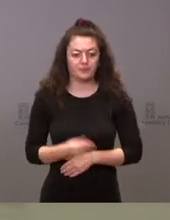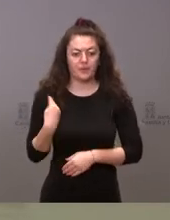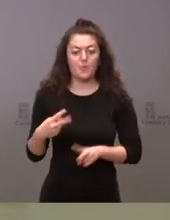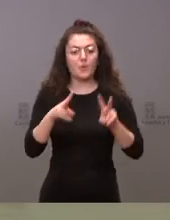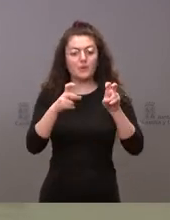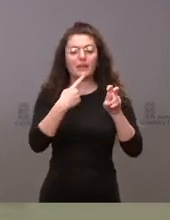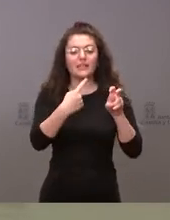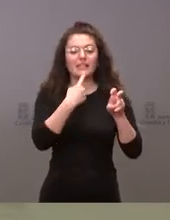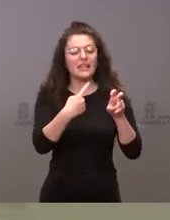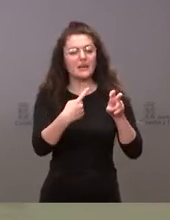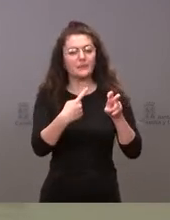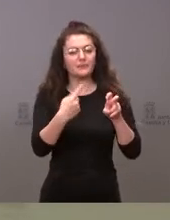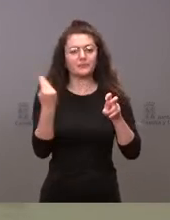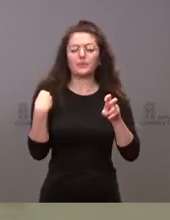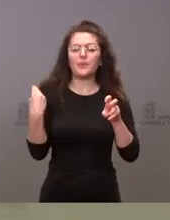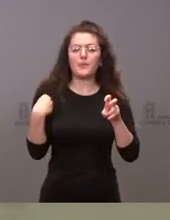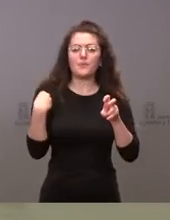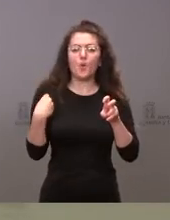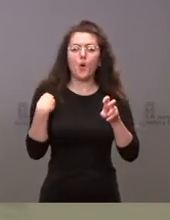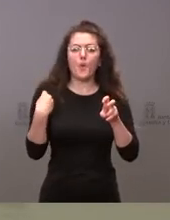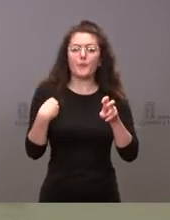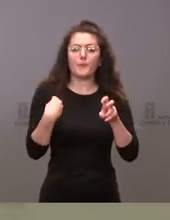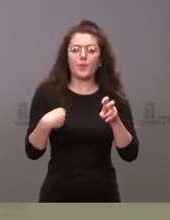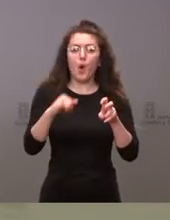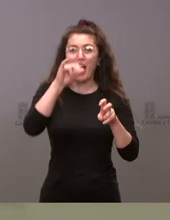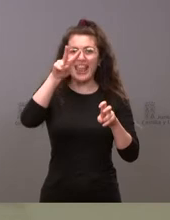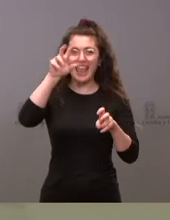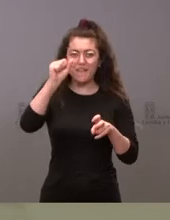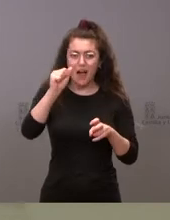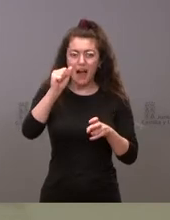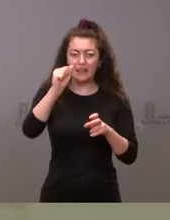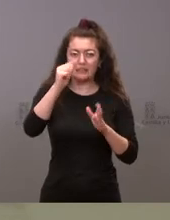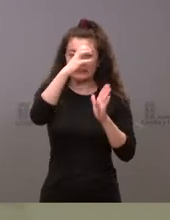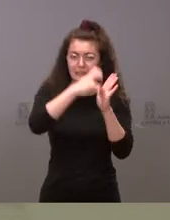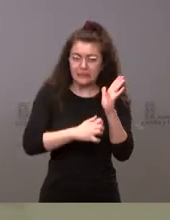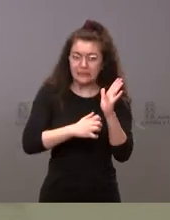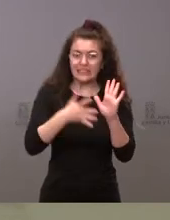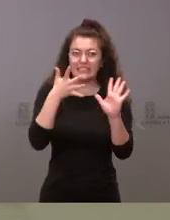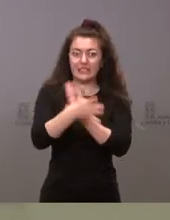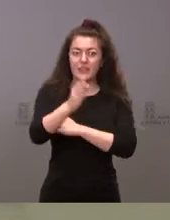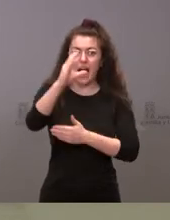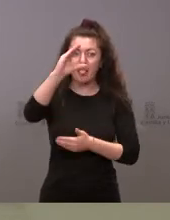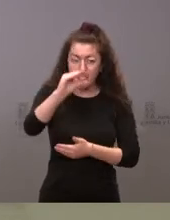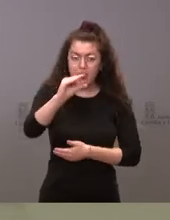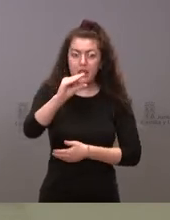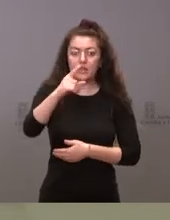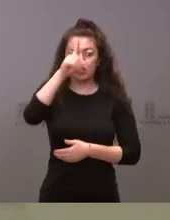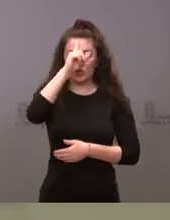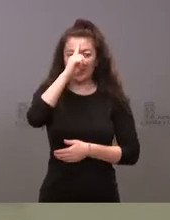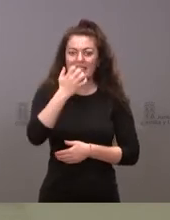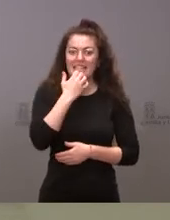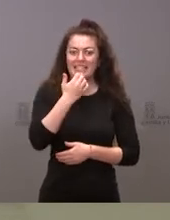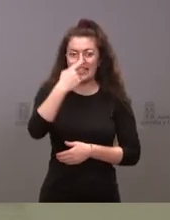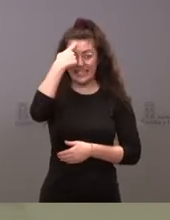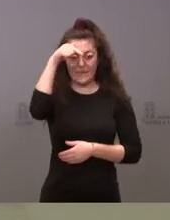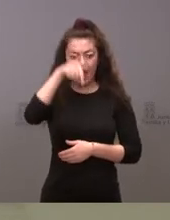merma por los ingresos del IVA al pedir el IVA súper reducido no sé si tiene cuantificado cuánto dinero dejaría de percibir Castilla